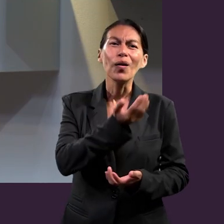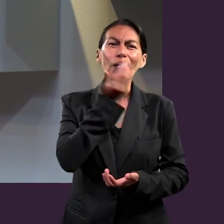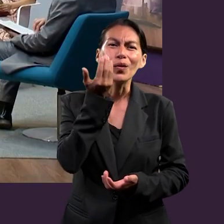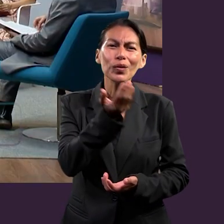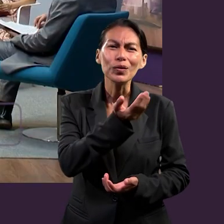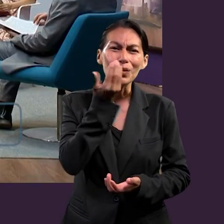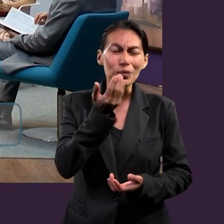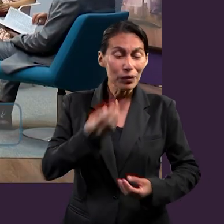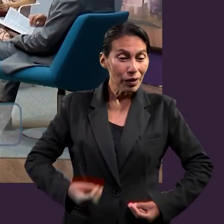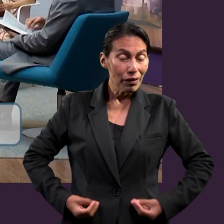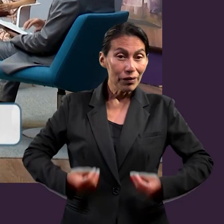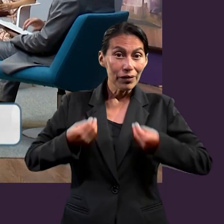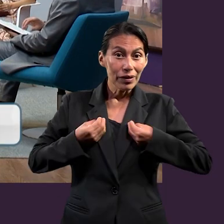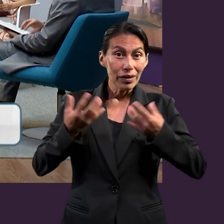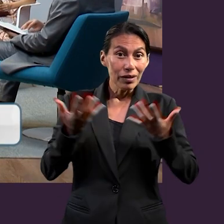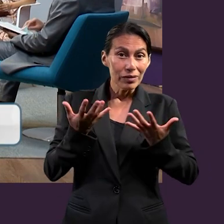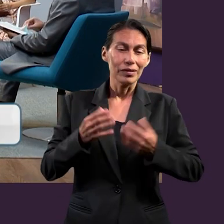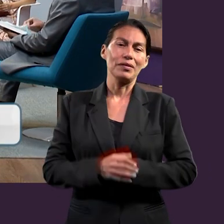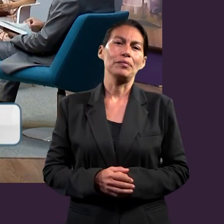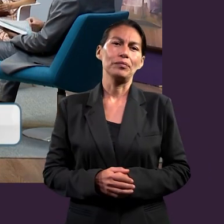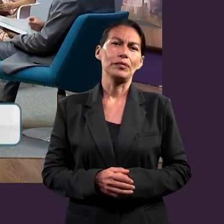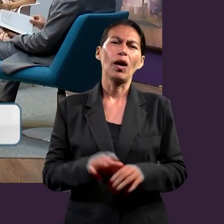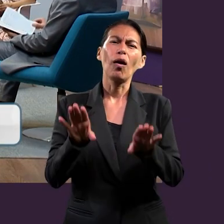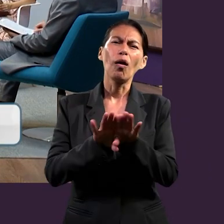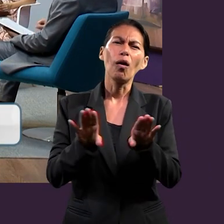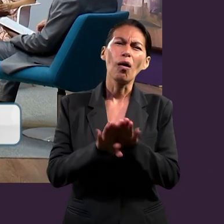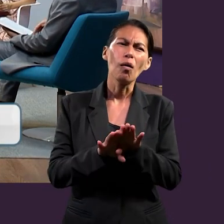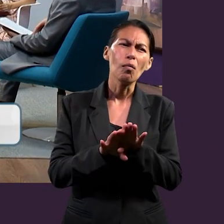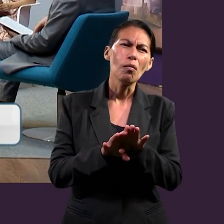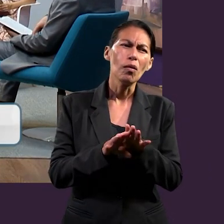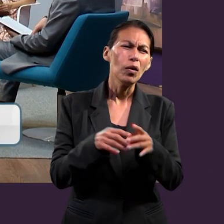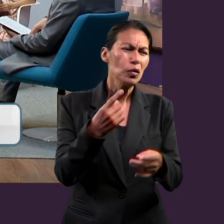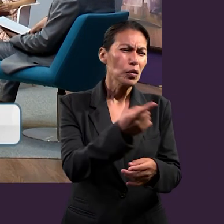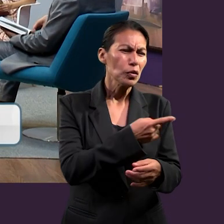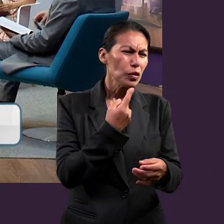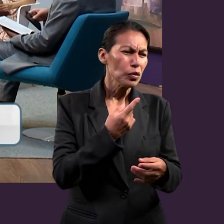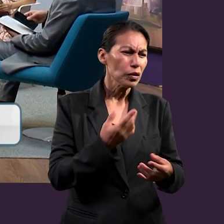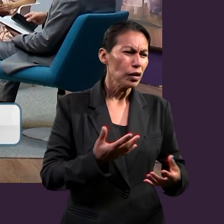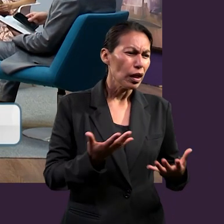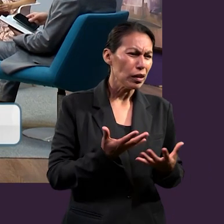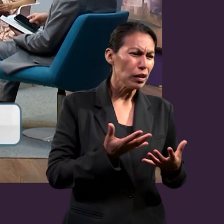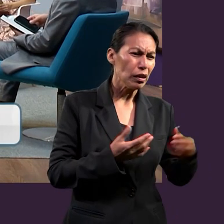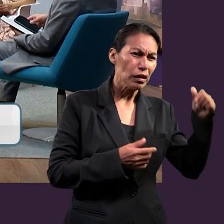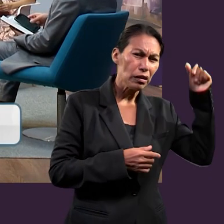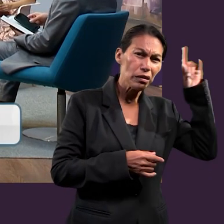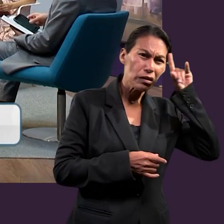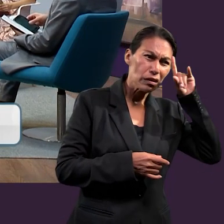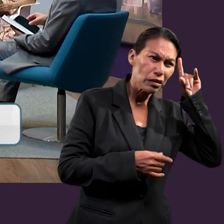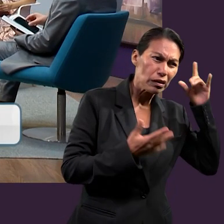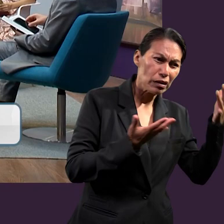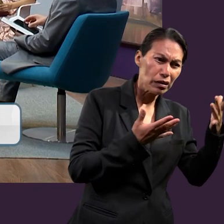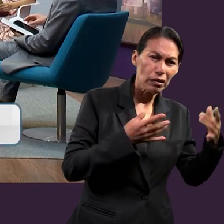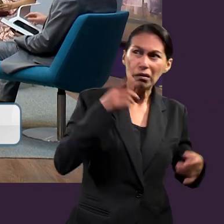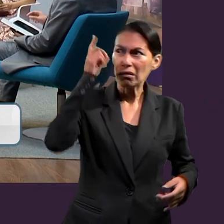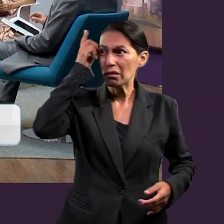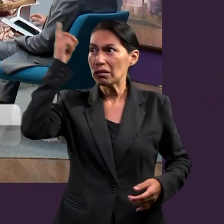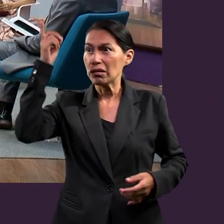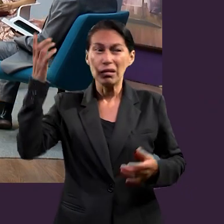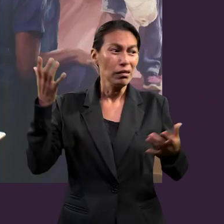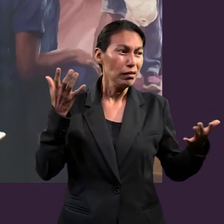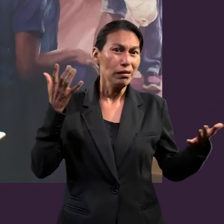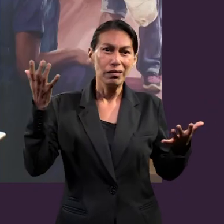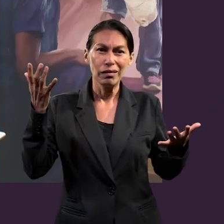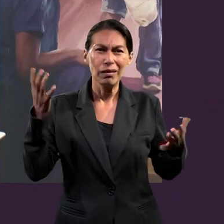Muchachos, ¿cómo viven el estilo de vida que puede exponer las obras de las tinieblas tal como son? En nuestros días. Edith.